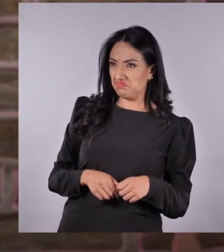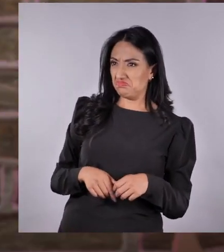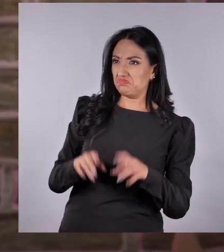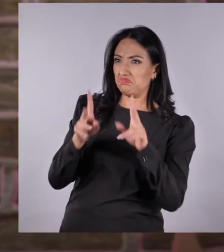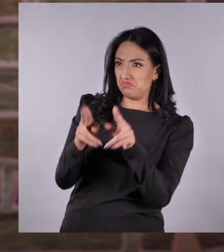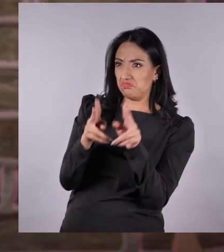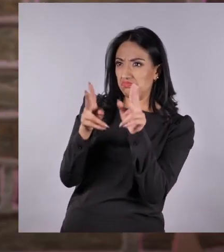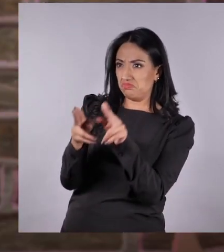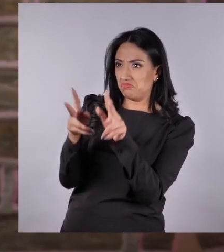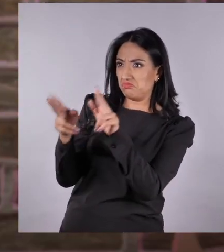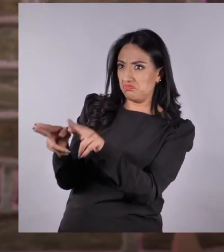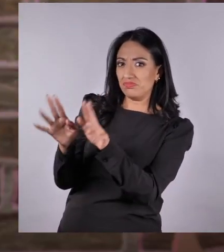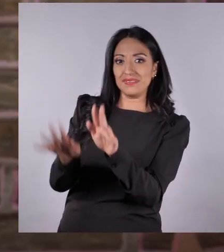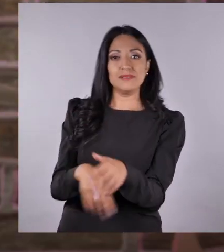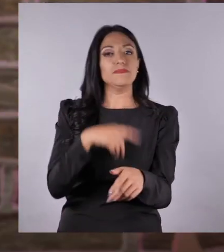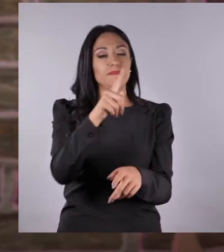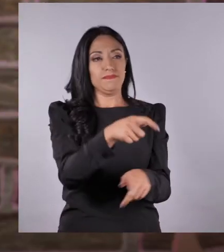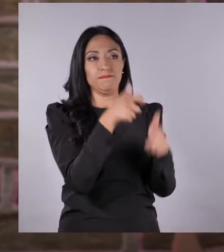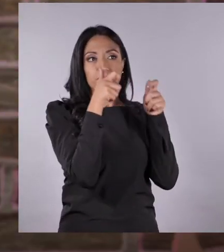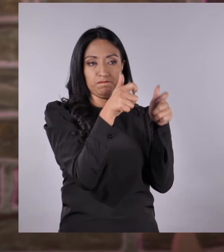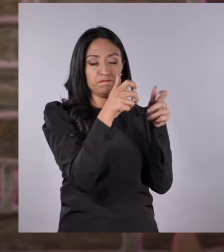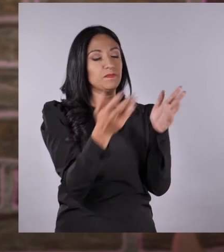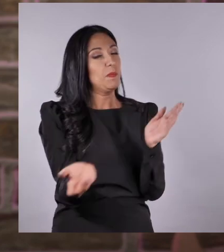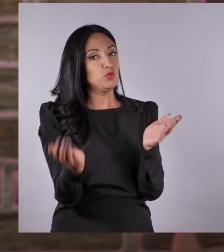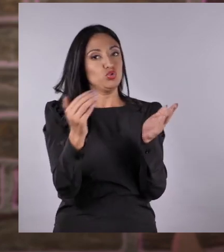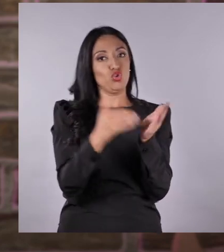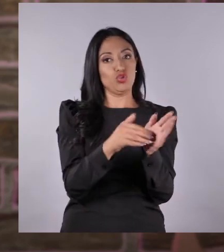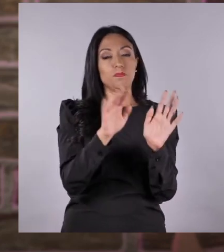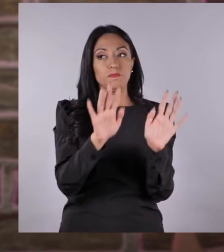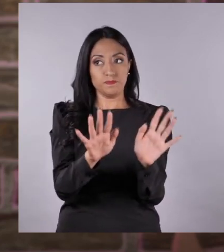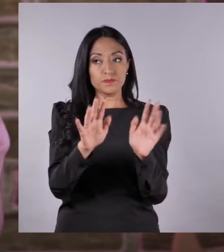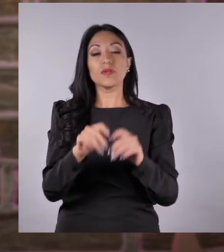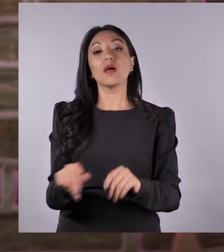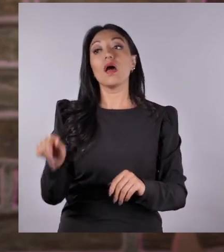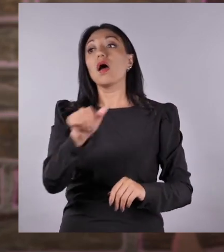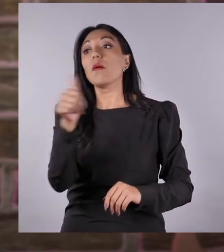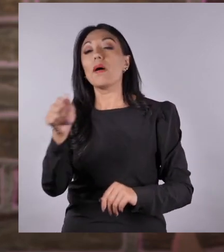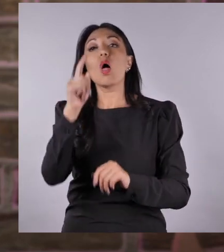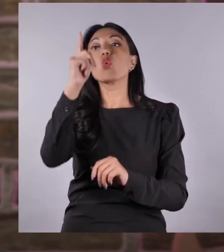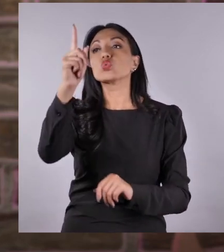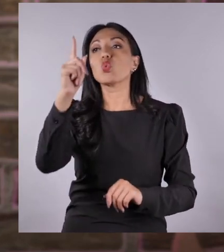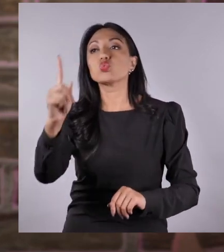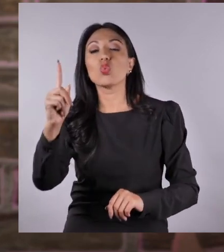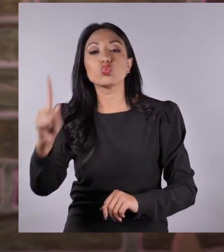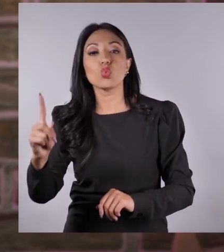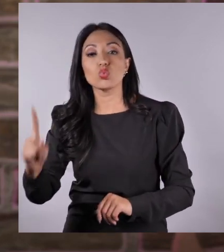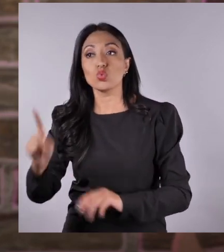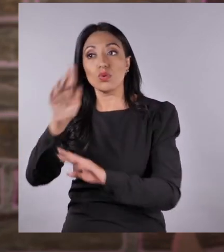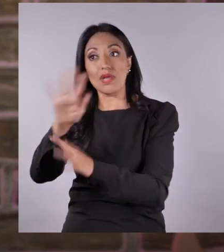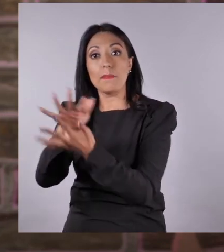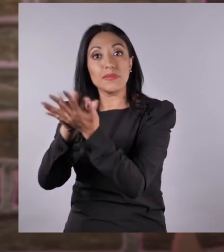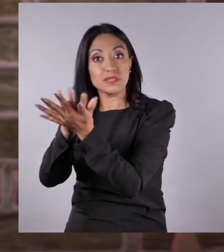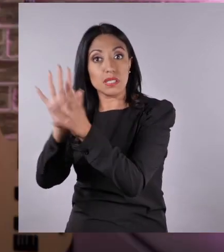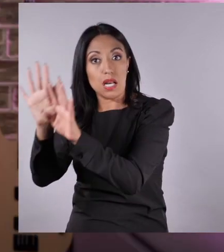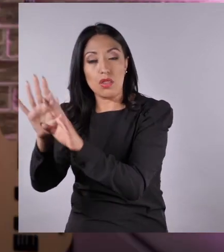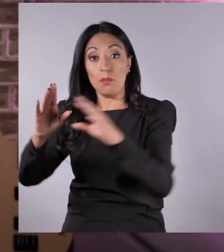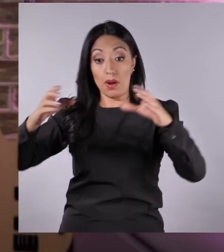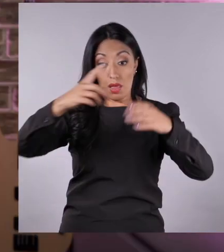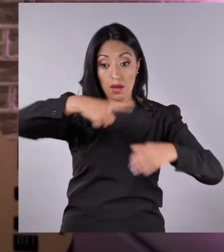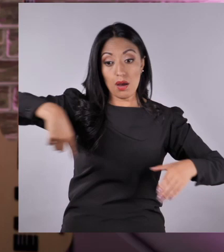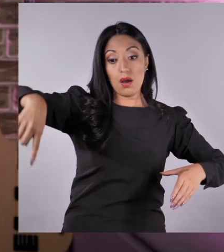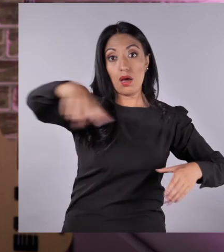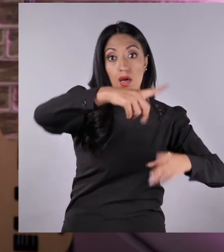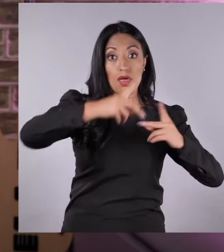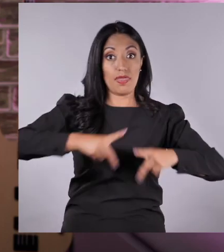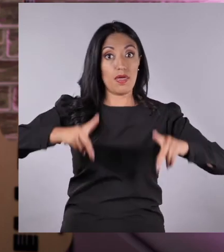¿Eso es una frecuencia? Cachaste de una. Así es. Vamos a hacer la misma regla de tres para cada uno de los porcentajes y